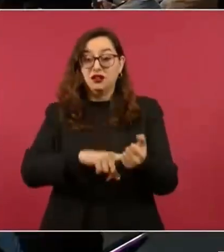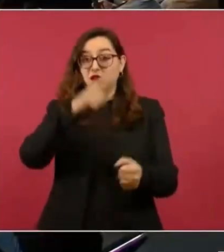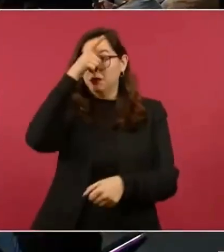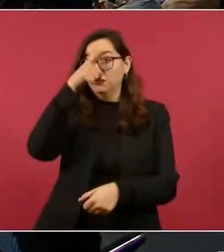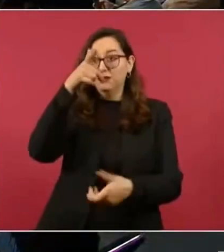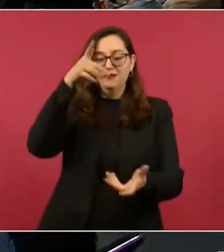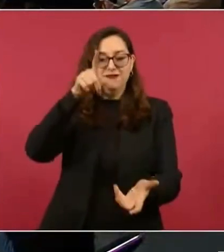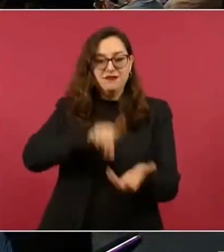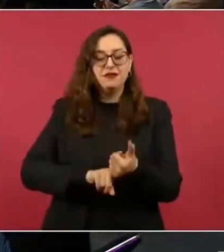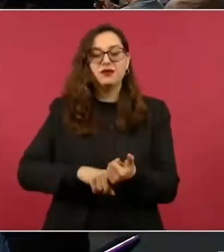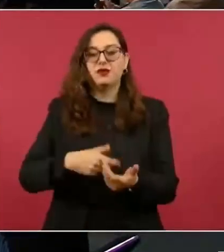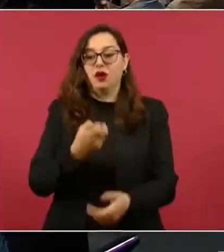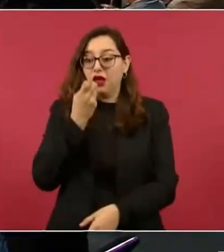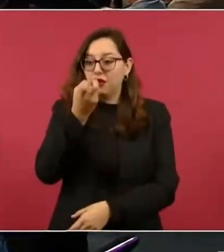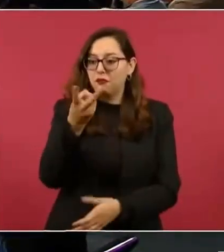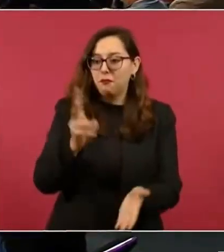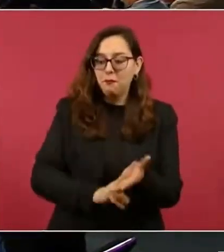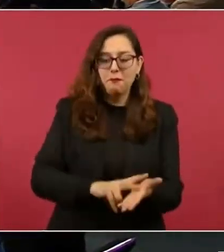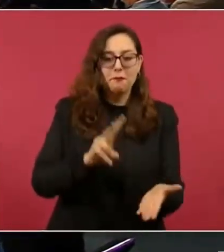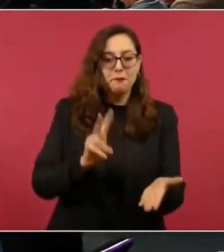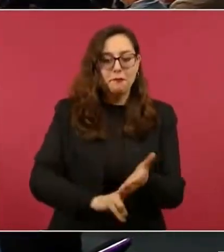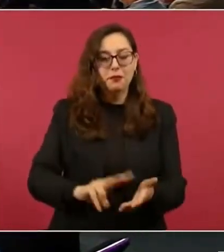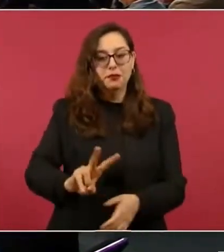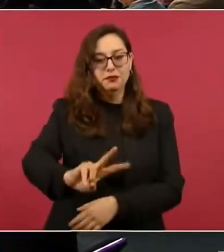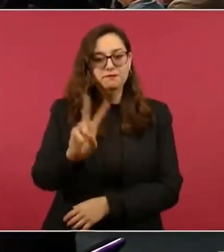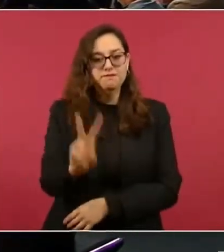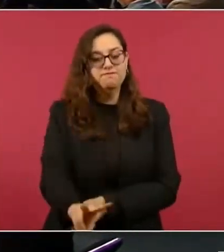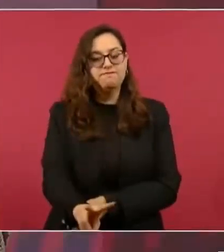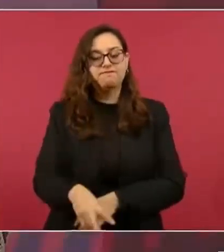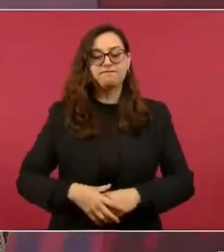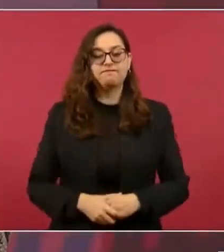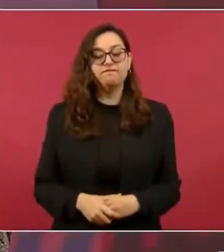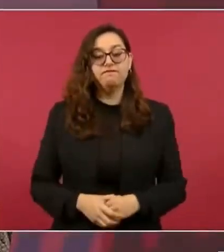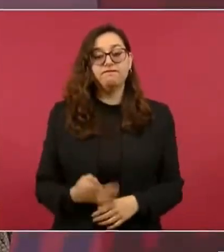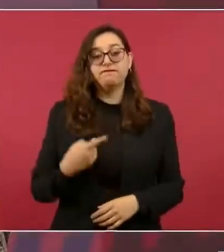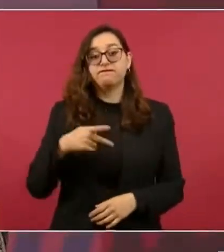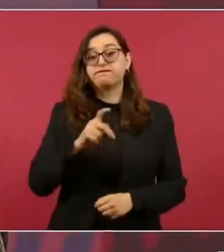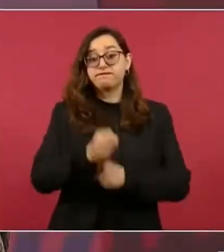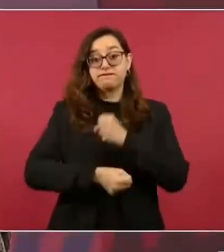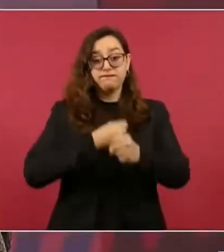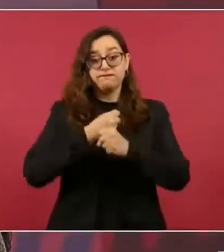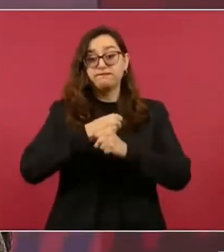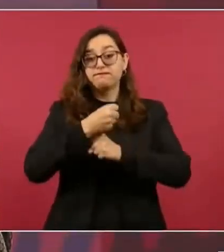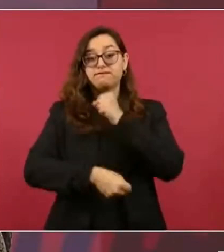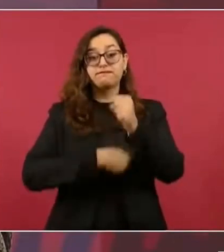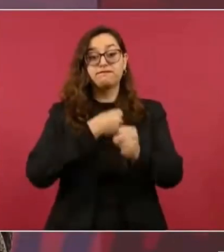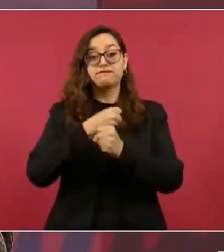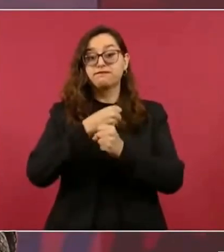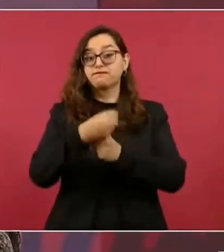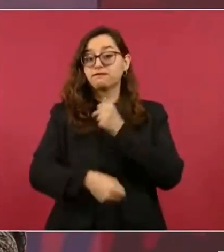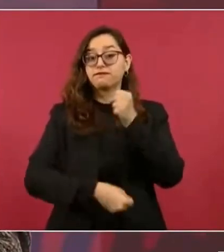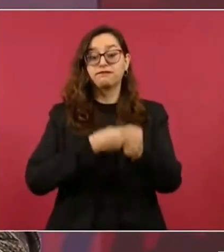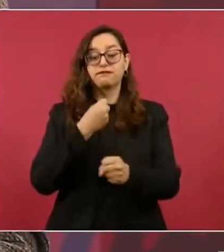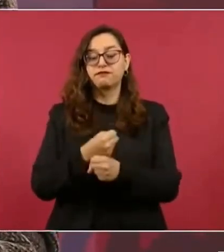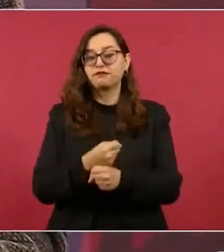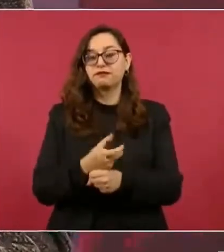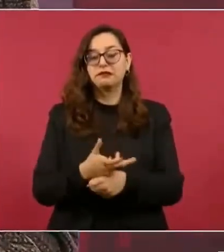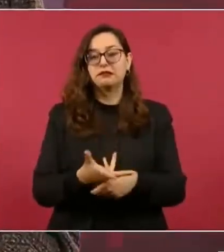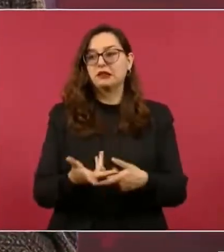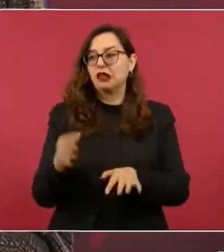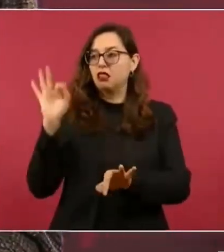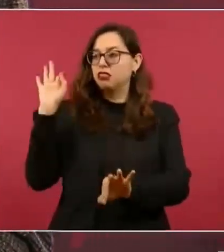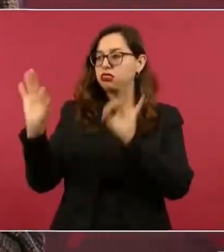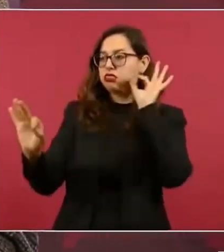Entonces, fue durante mucho tiempo cuánto